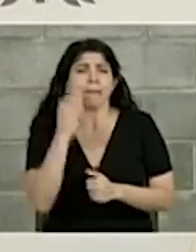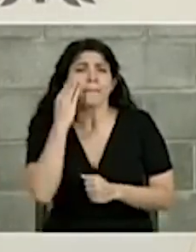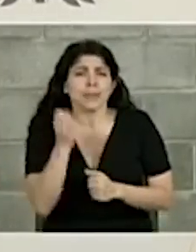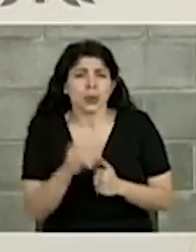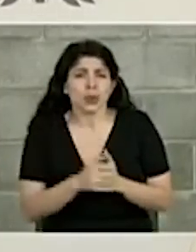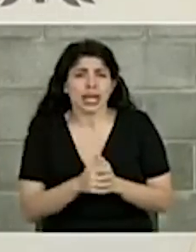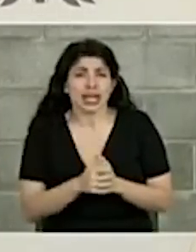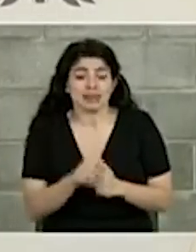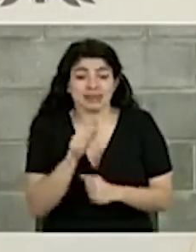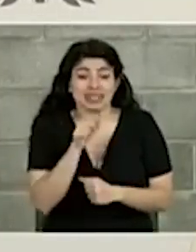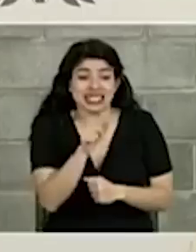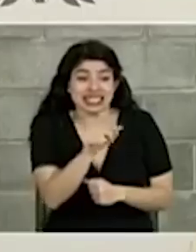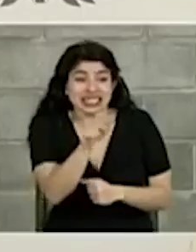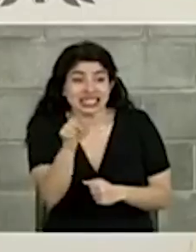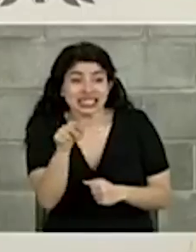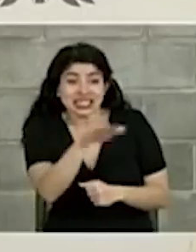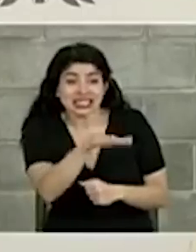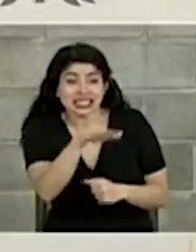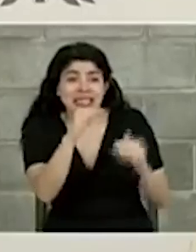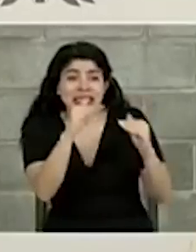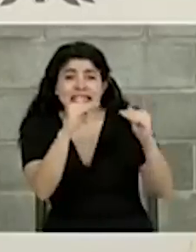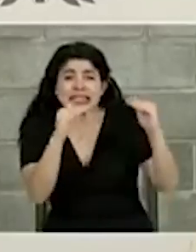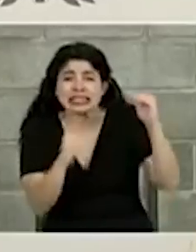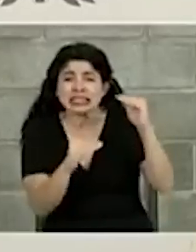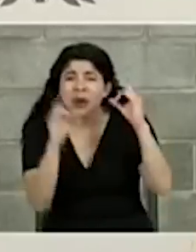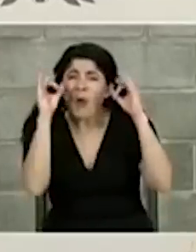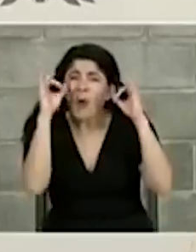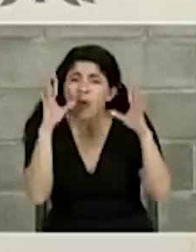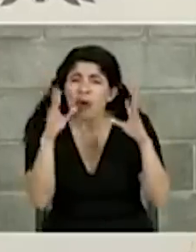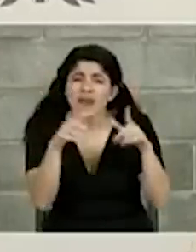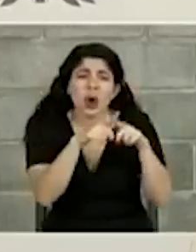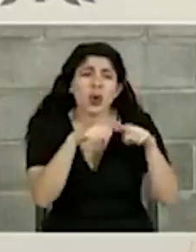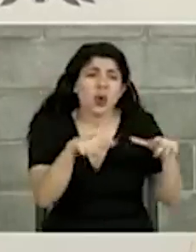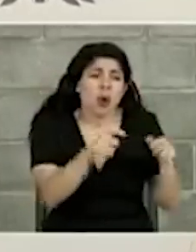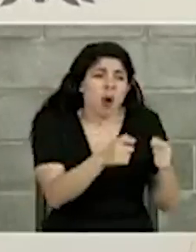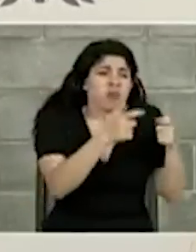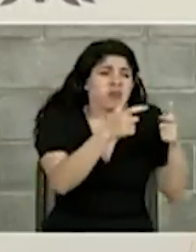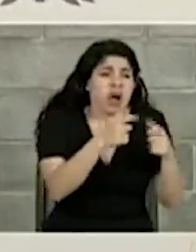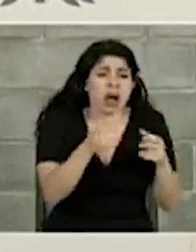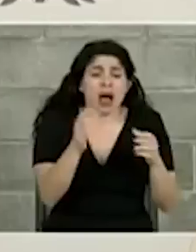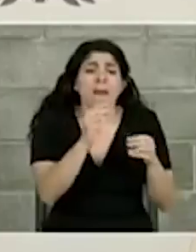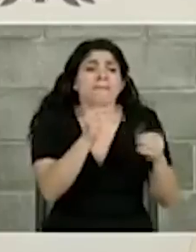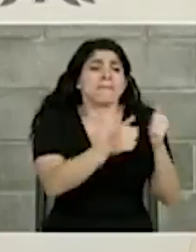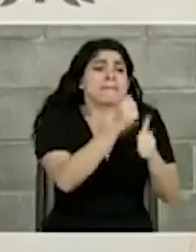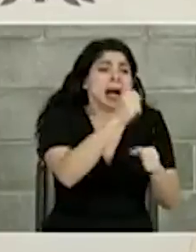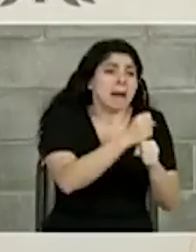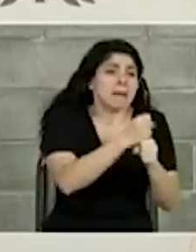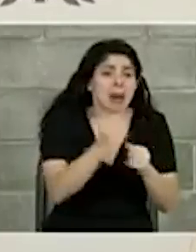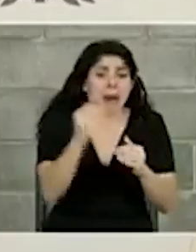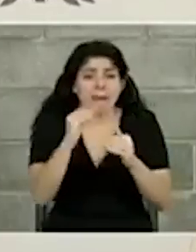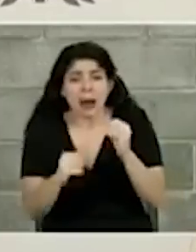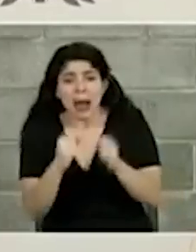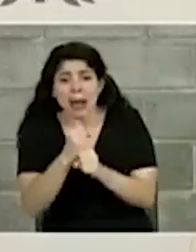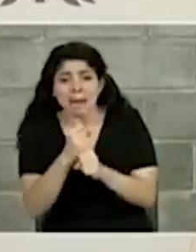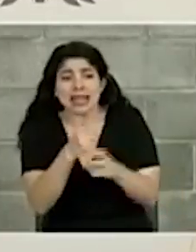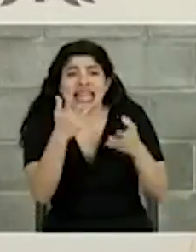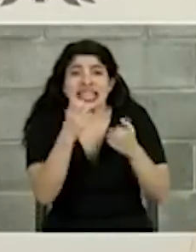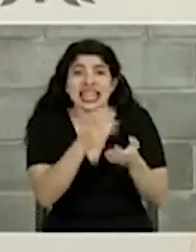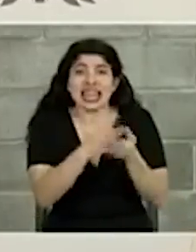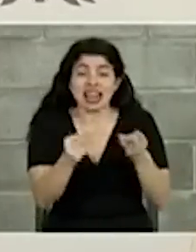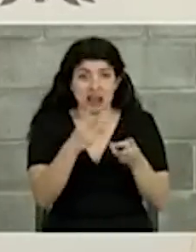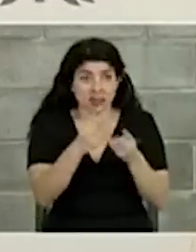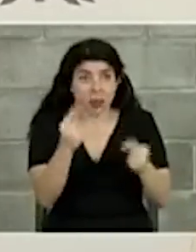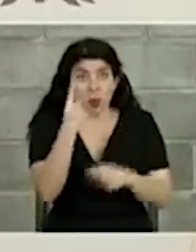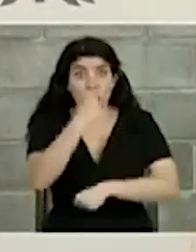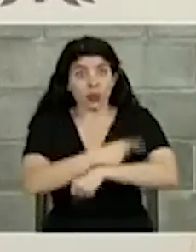Porque esa desigualdad horrible entre zonas de mayor y menor empleo es la que queremos erradicar, pero no pasa de la noche a la